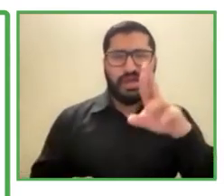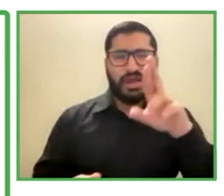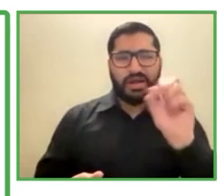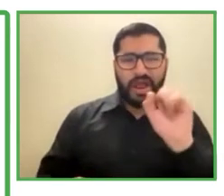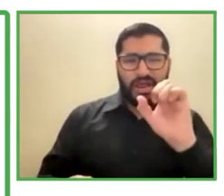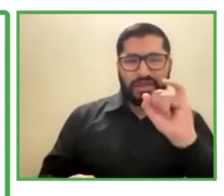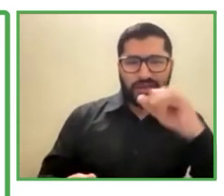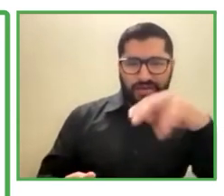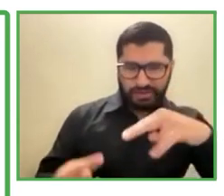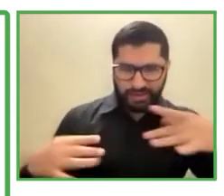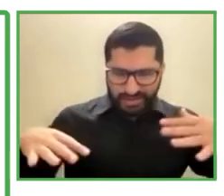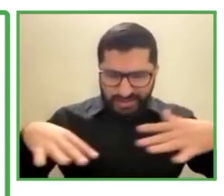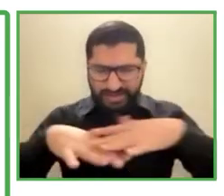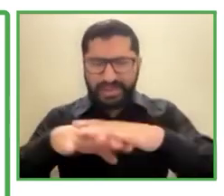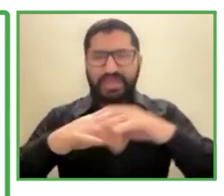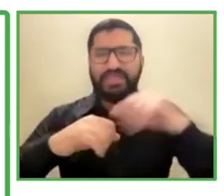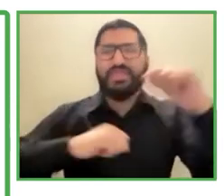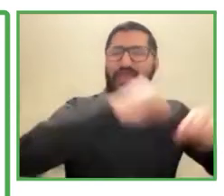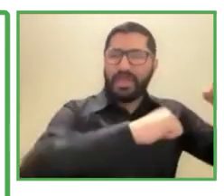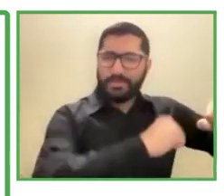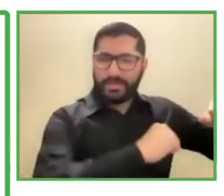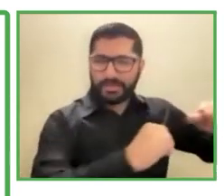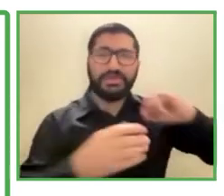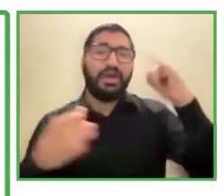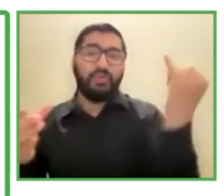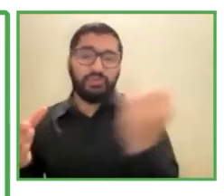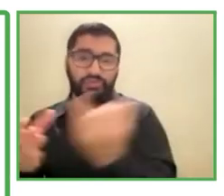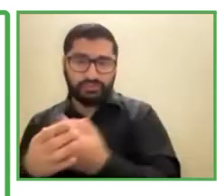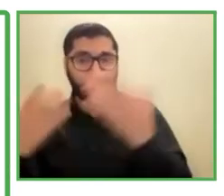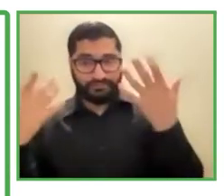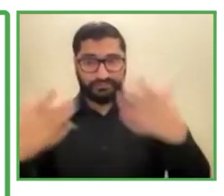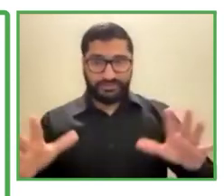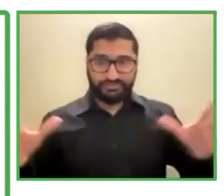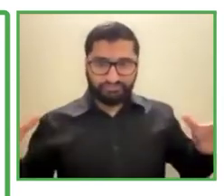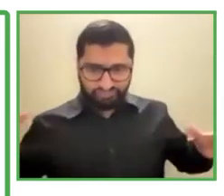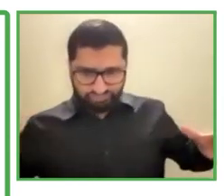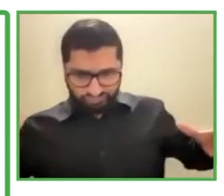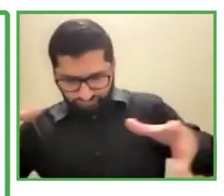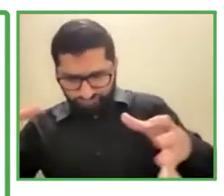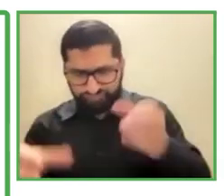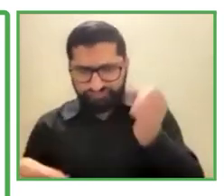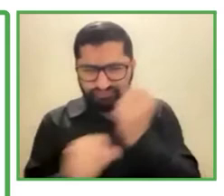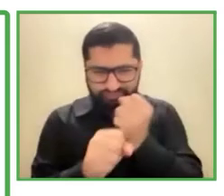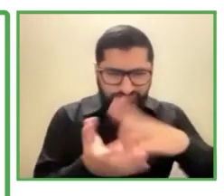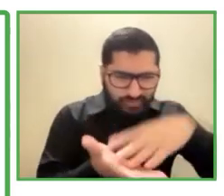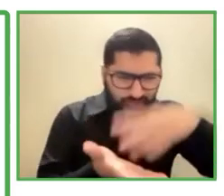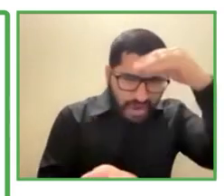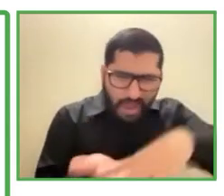por lo tanto, ¿no es cierto?, estamos aprendiendo y estamos compartiendo también experiencia con ellos.